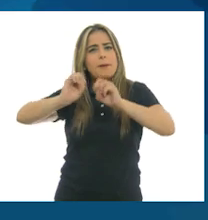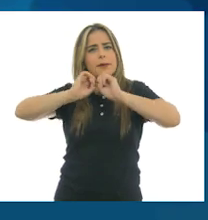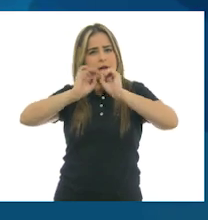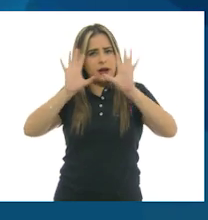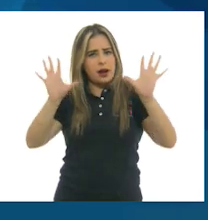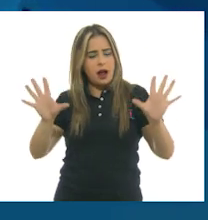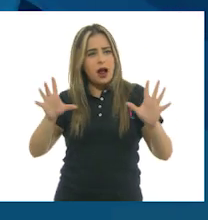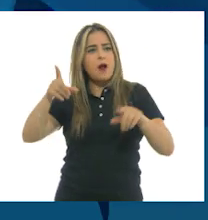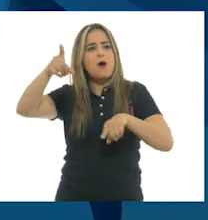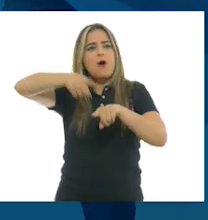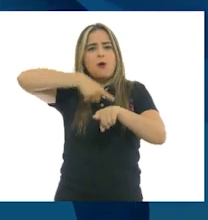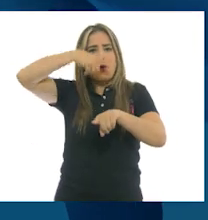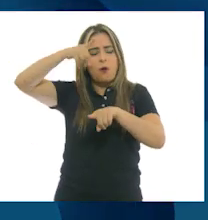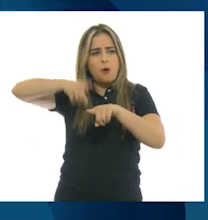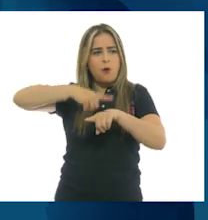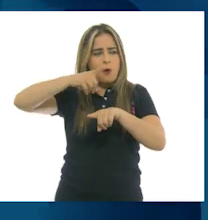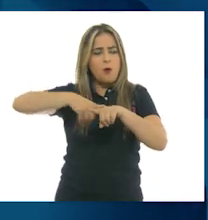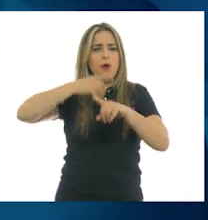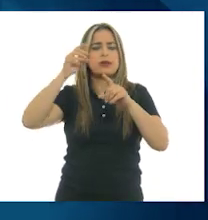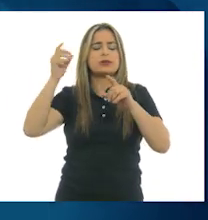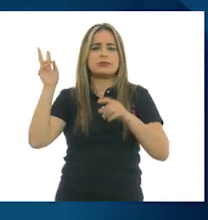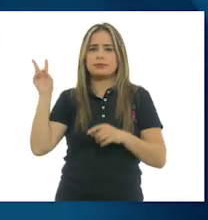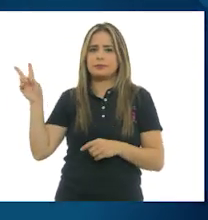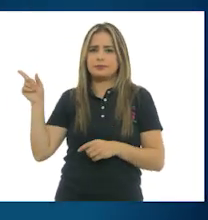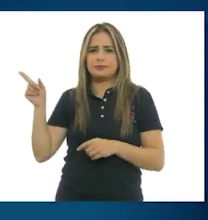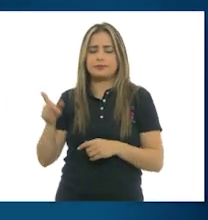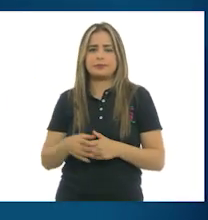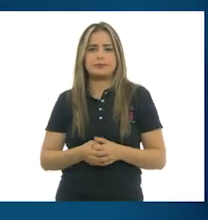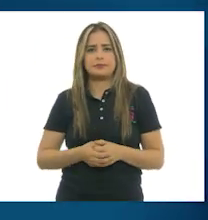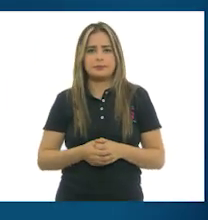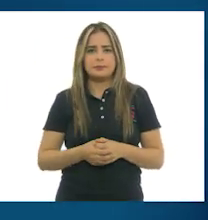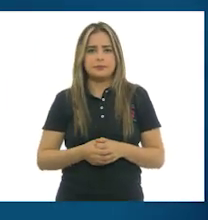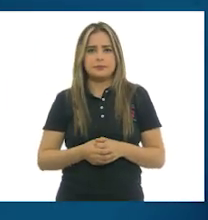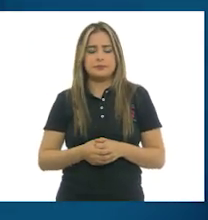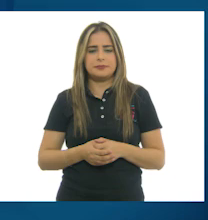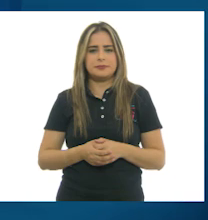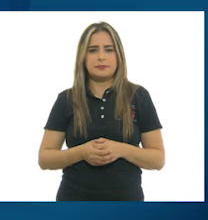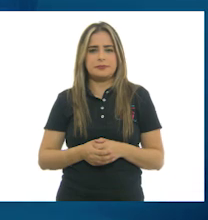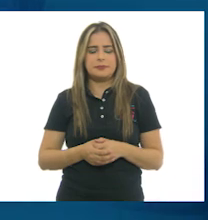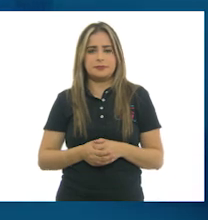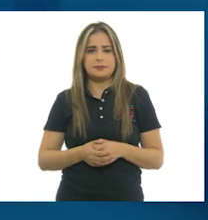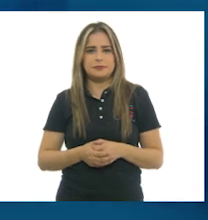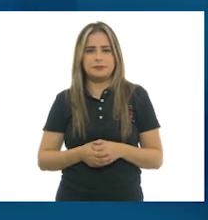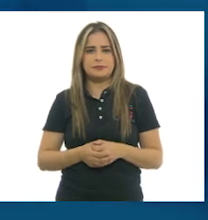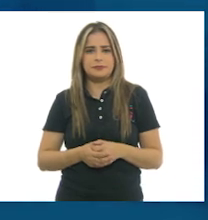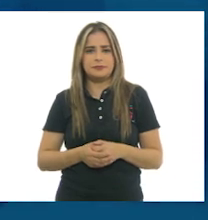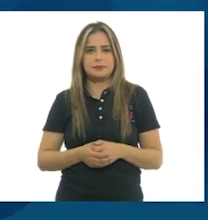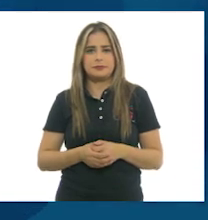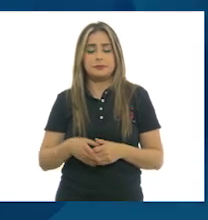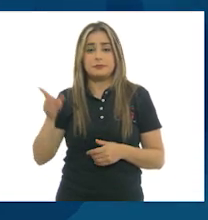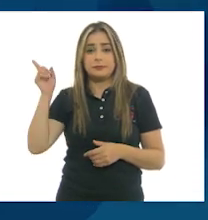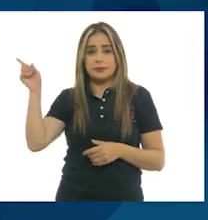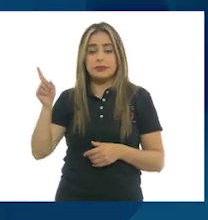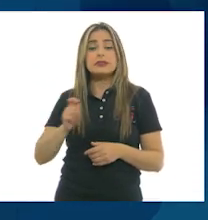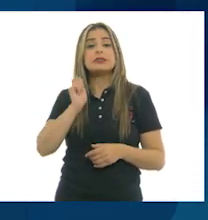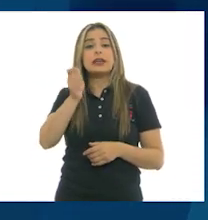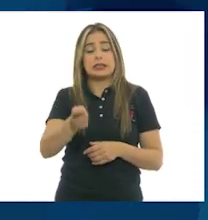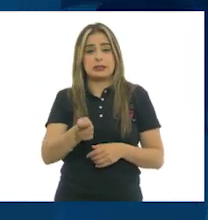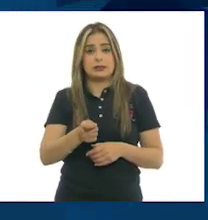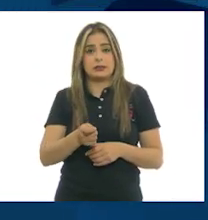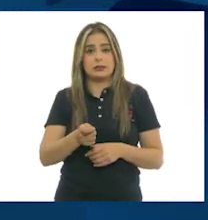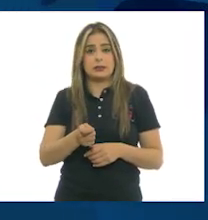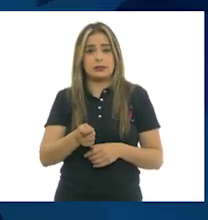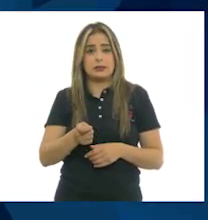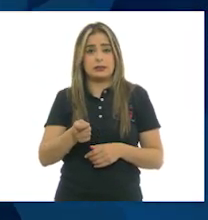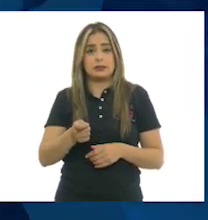colores brillantes, obviamente rompen con el tono solemne que podrían tener